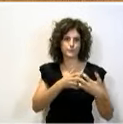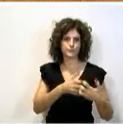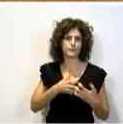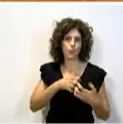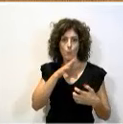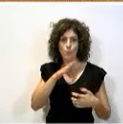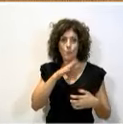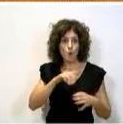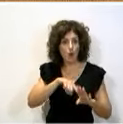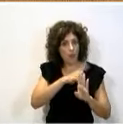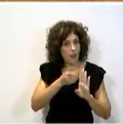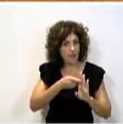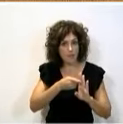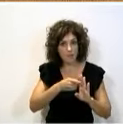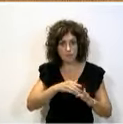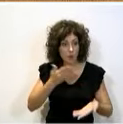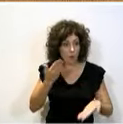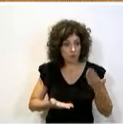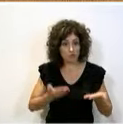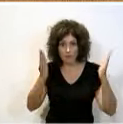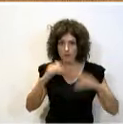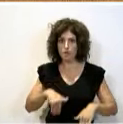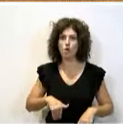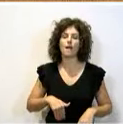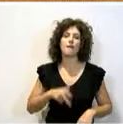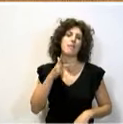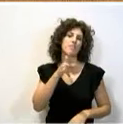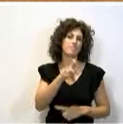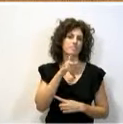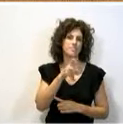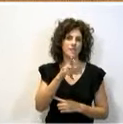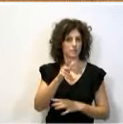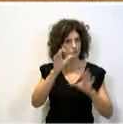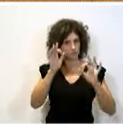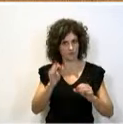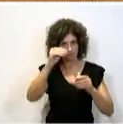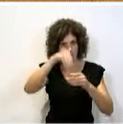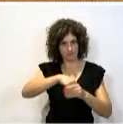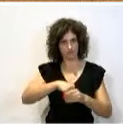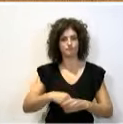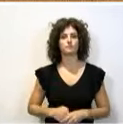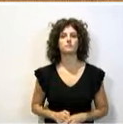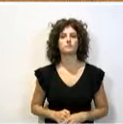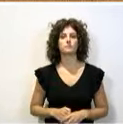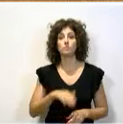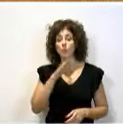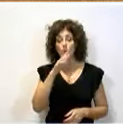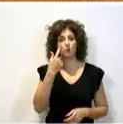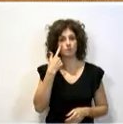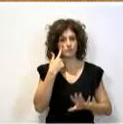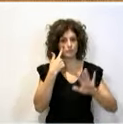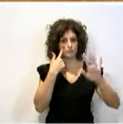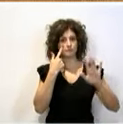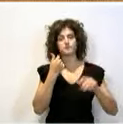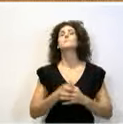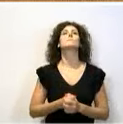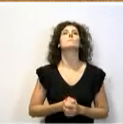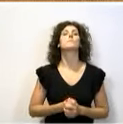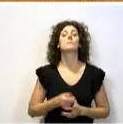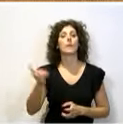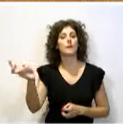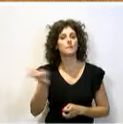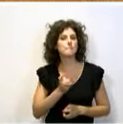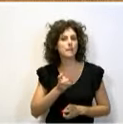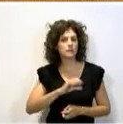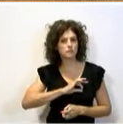leyes injustas también es un derecho democrático. Porque, miren, que vengan los señores del Partido